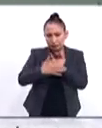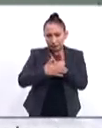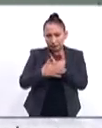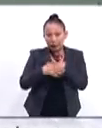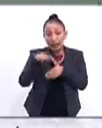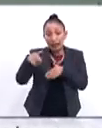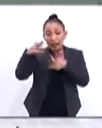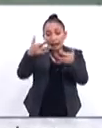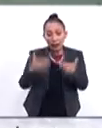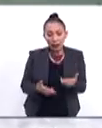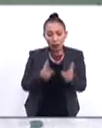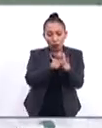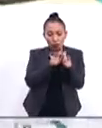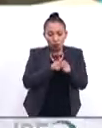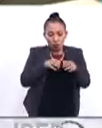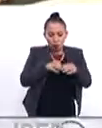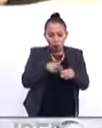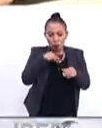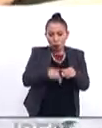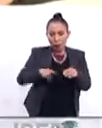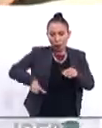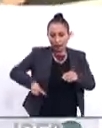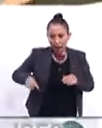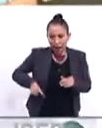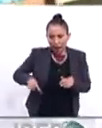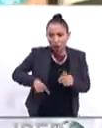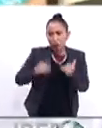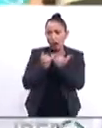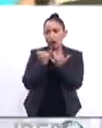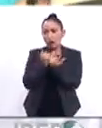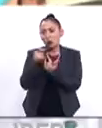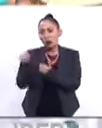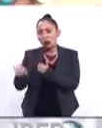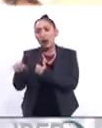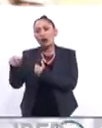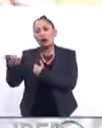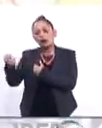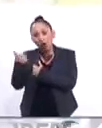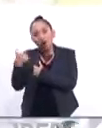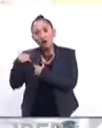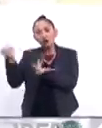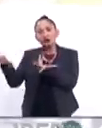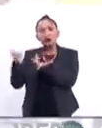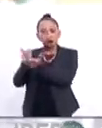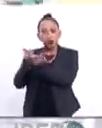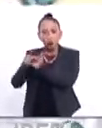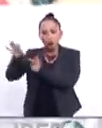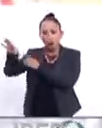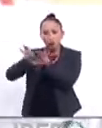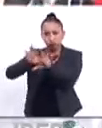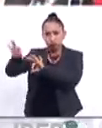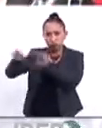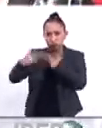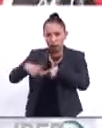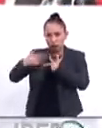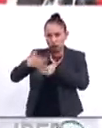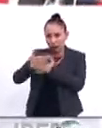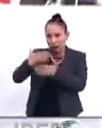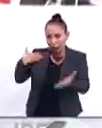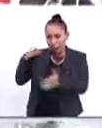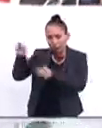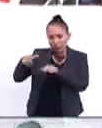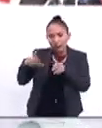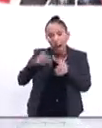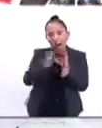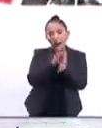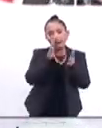recibido por una delegación gubernamental al igual que por aquellos peregrinos que han sido seleccionados previamente para